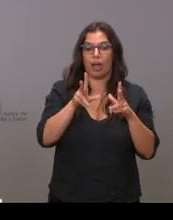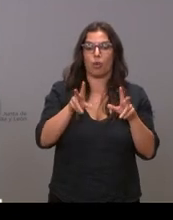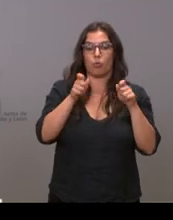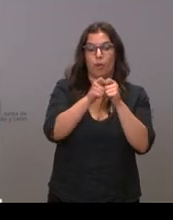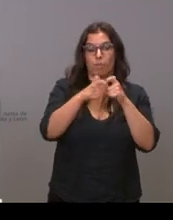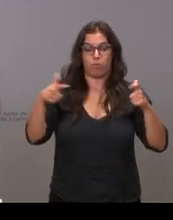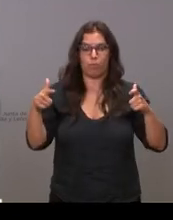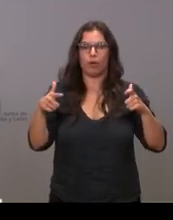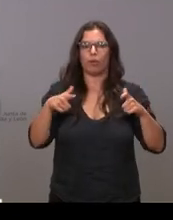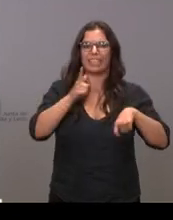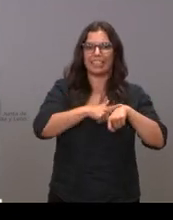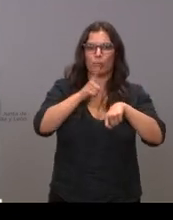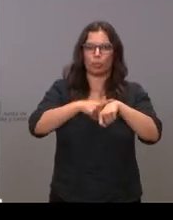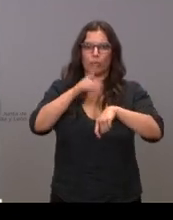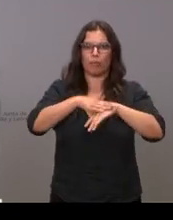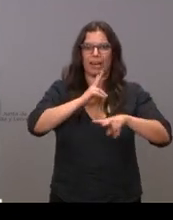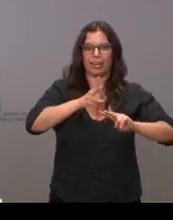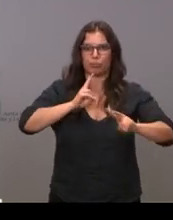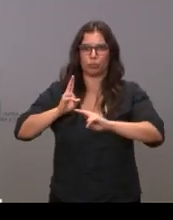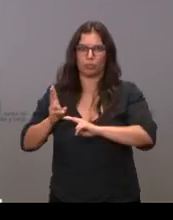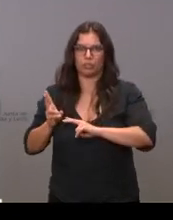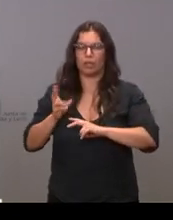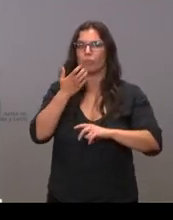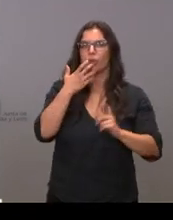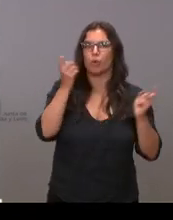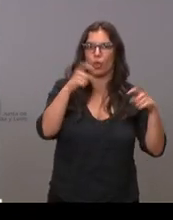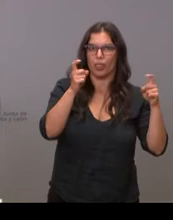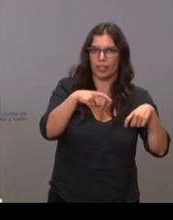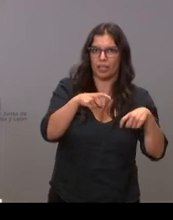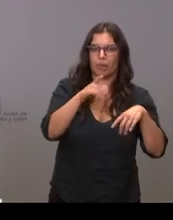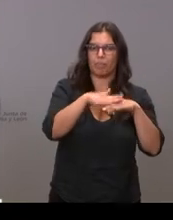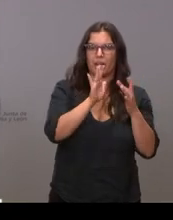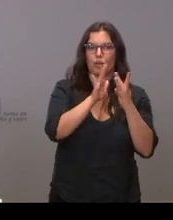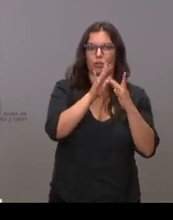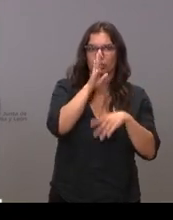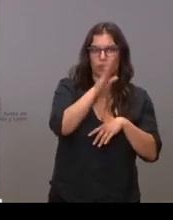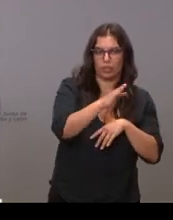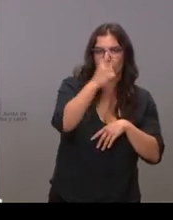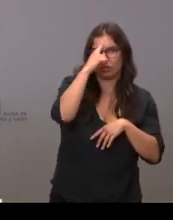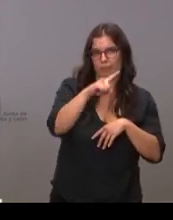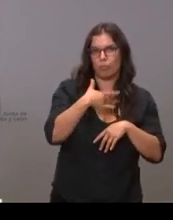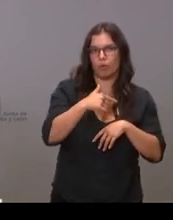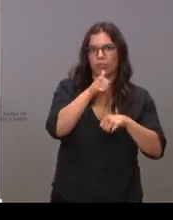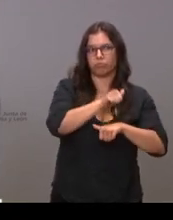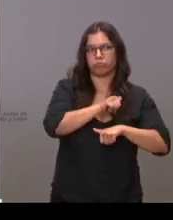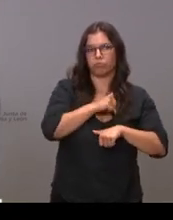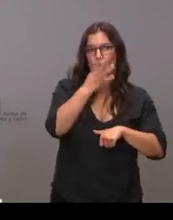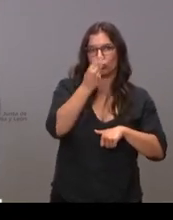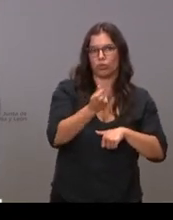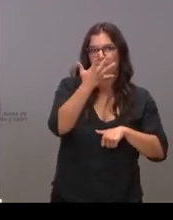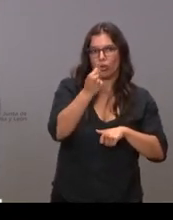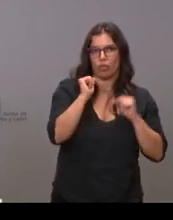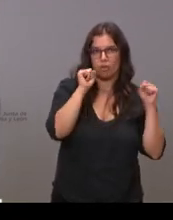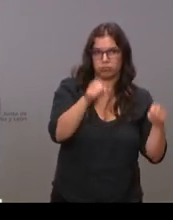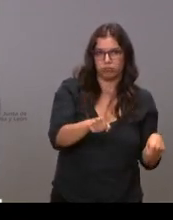situaciones en las que se están dando citas para contactos directos con positivos que nos constan de cuatro y de cinco días de retraso